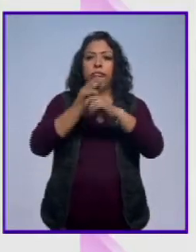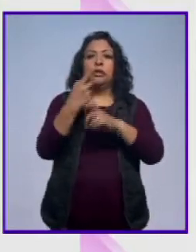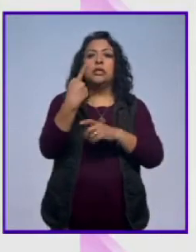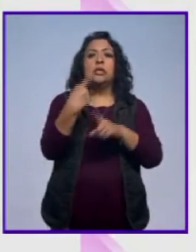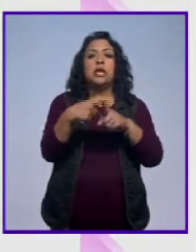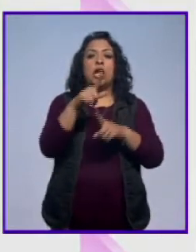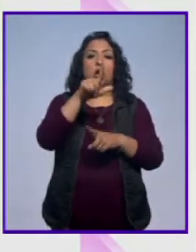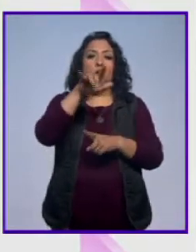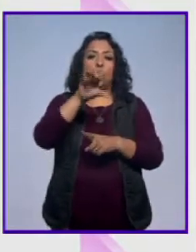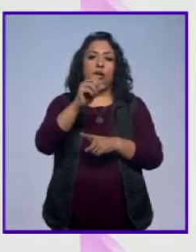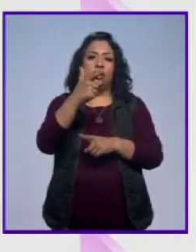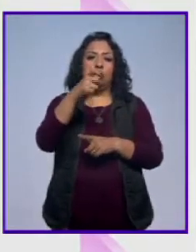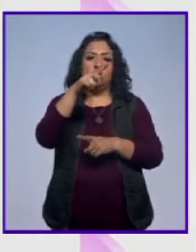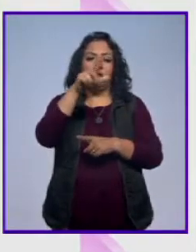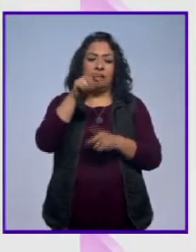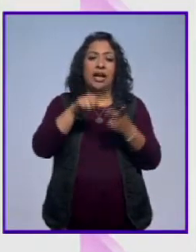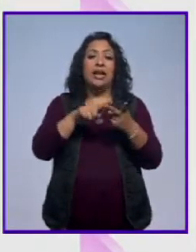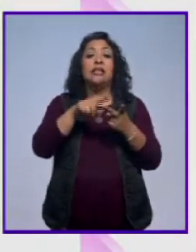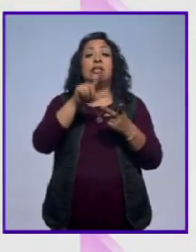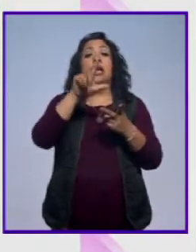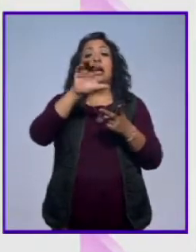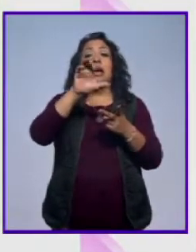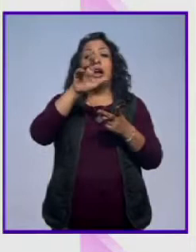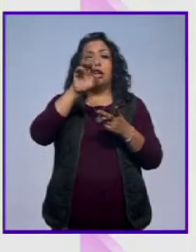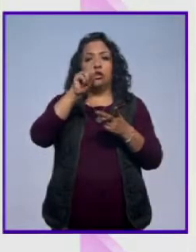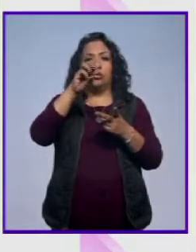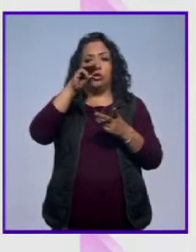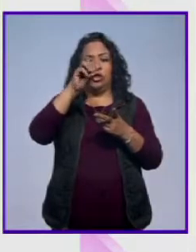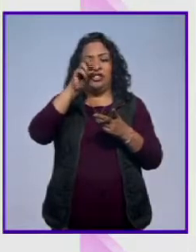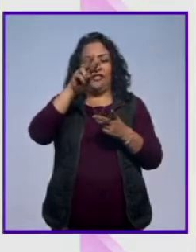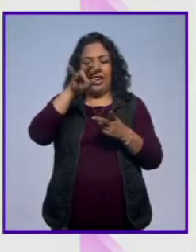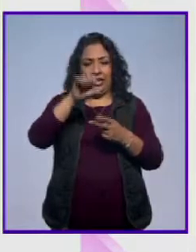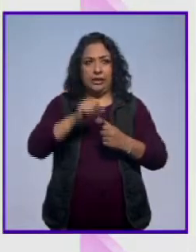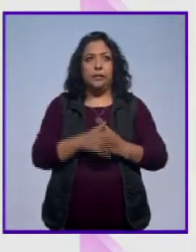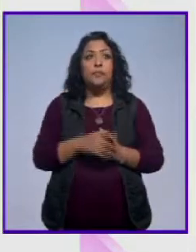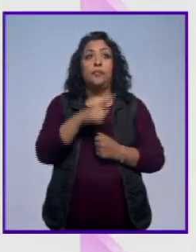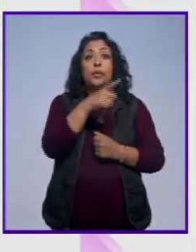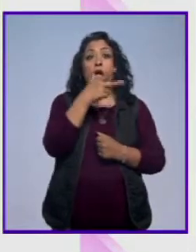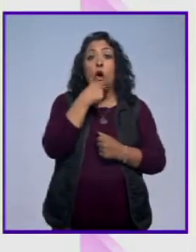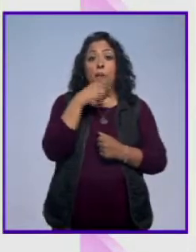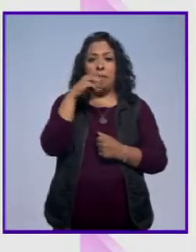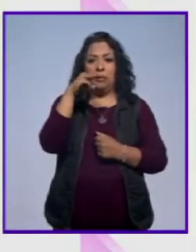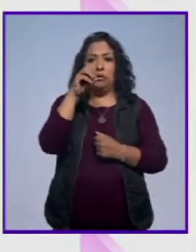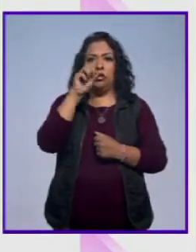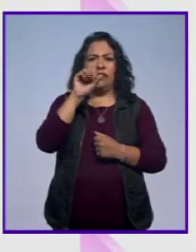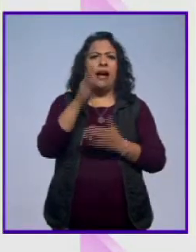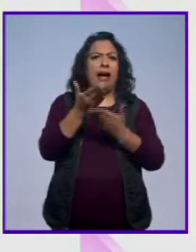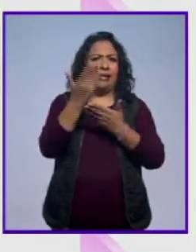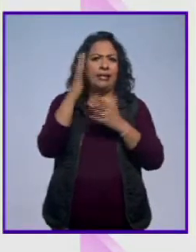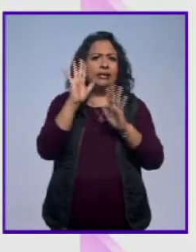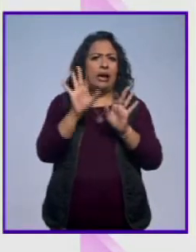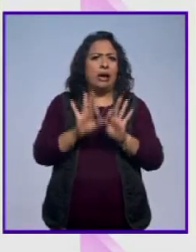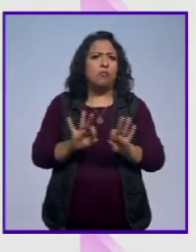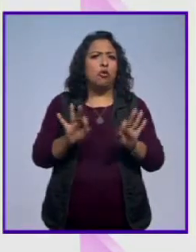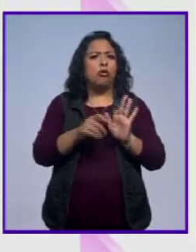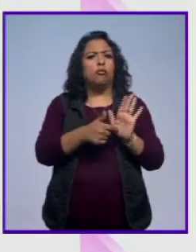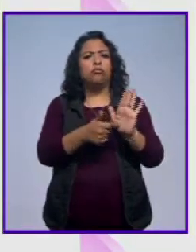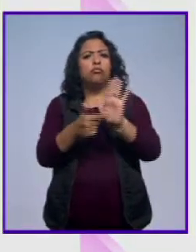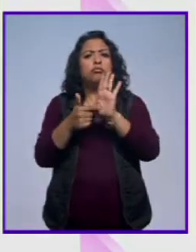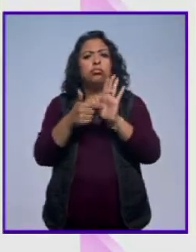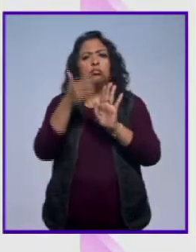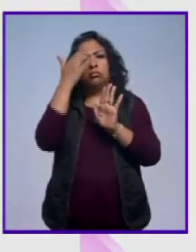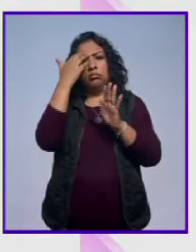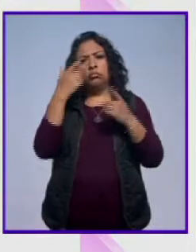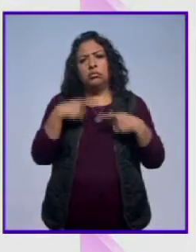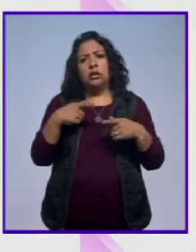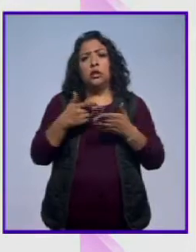González de Alba y Carlos Monsiváis. Monsiváis era ya una figura pública, era una figura de los 60,